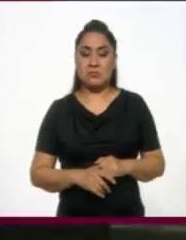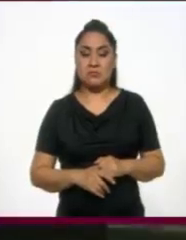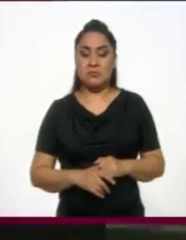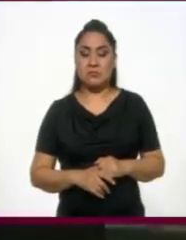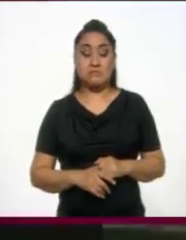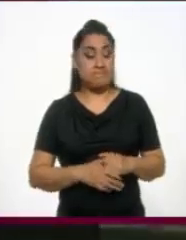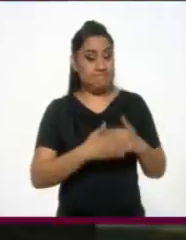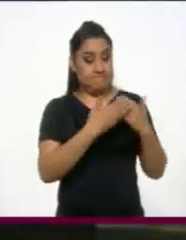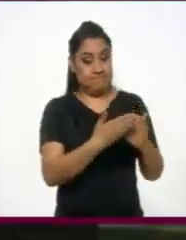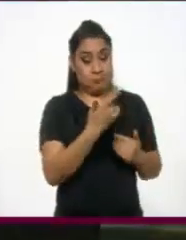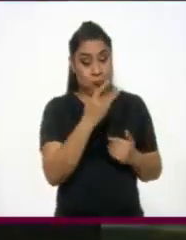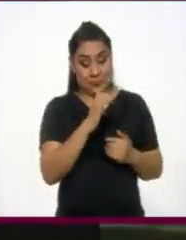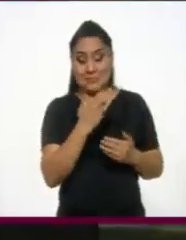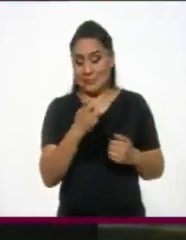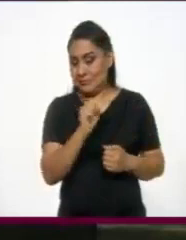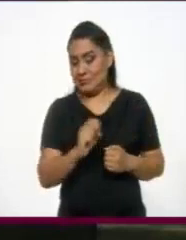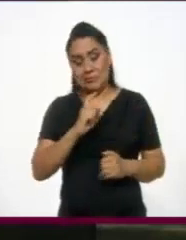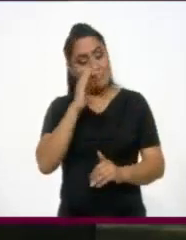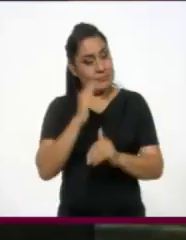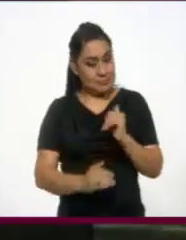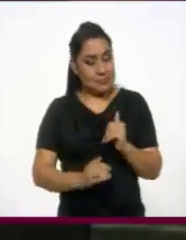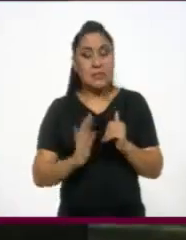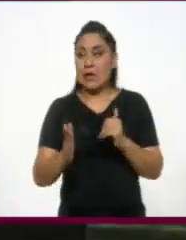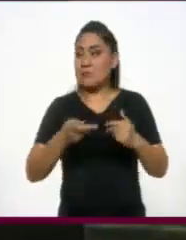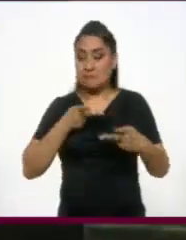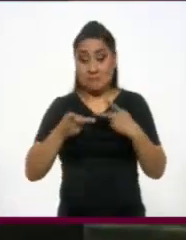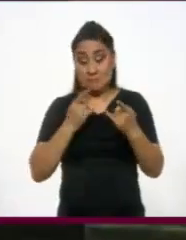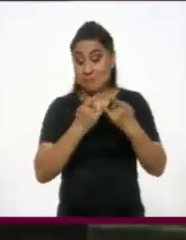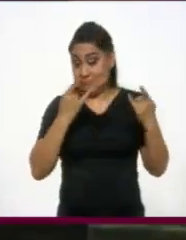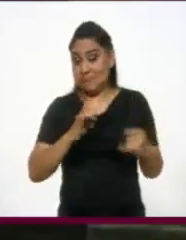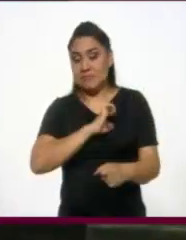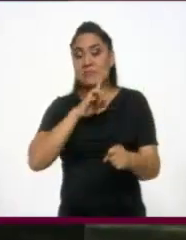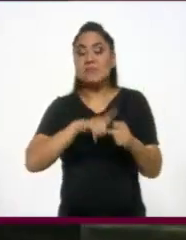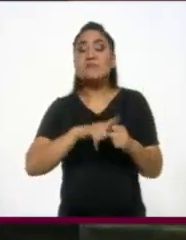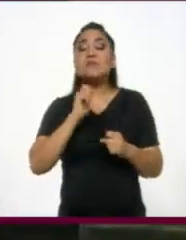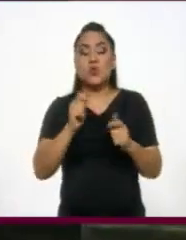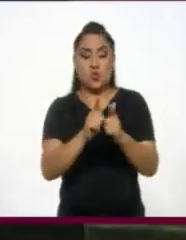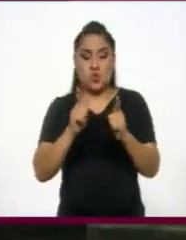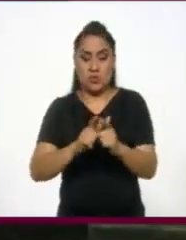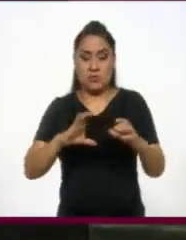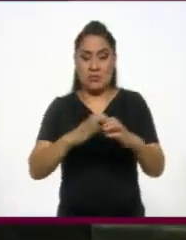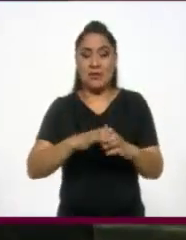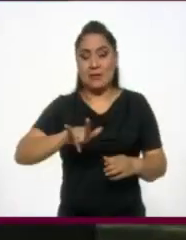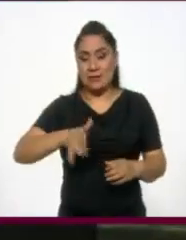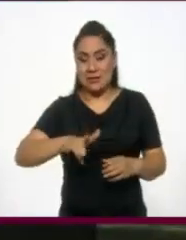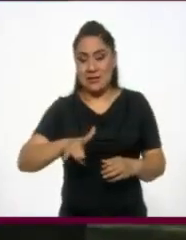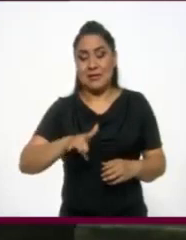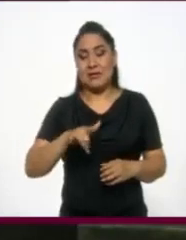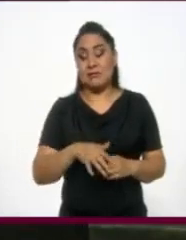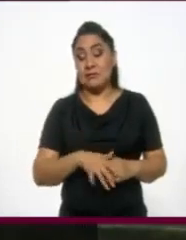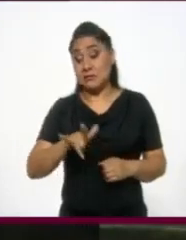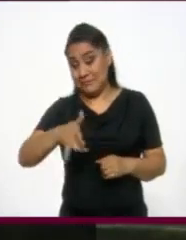Bien, Guadalupe, pues es el último fin de semana y hemos preparado una historia especial con el grupo de las marionetas de Salzburgo.